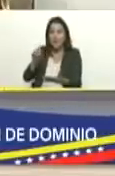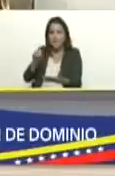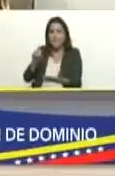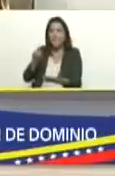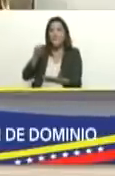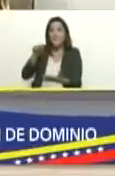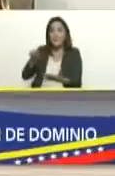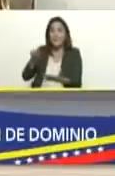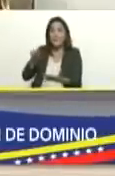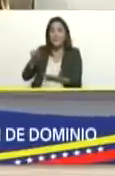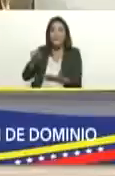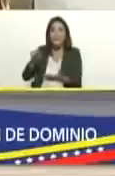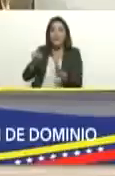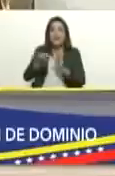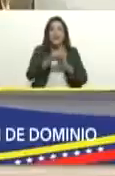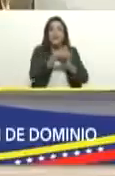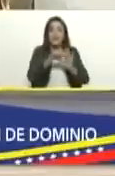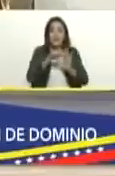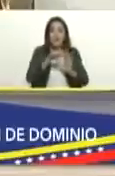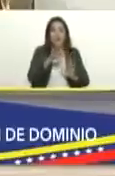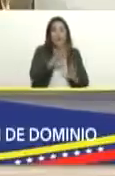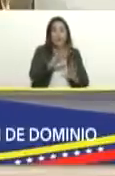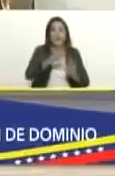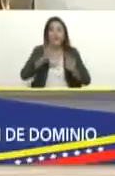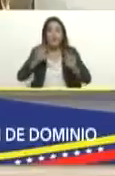el artículo 48 por ejemplo